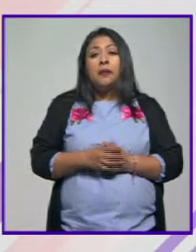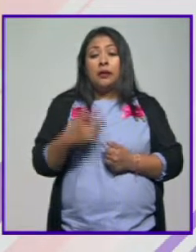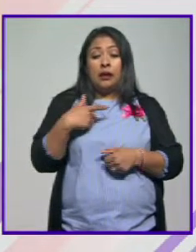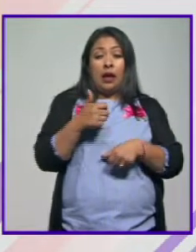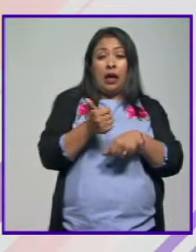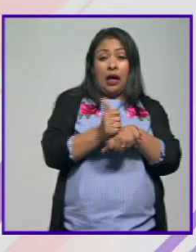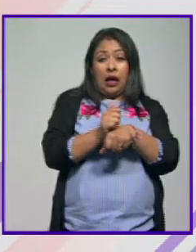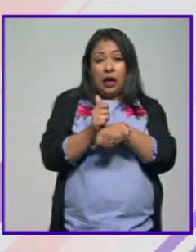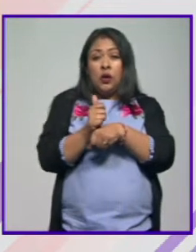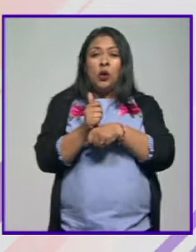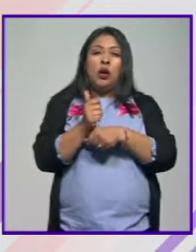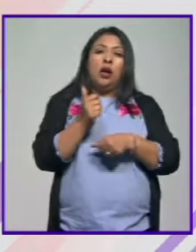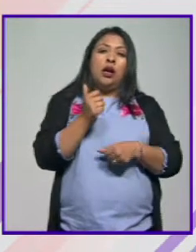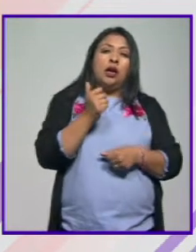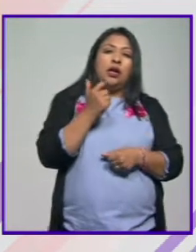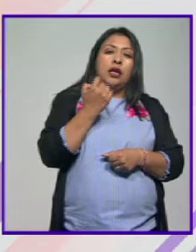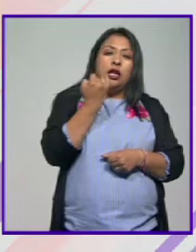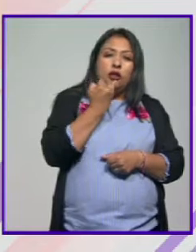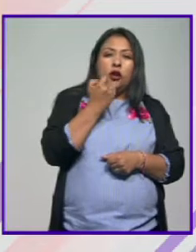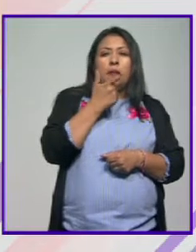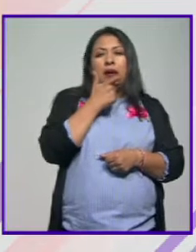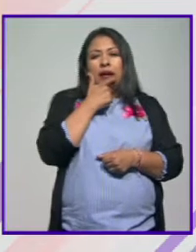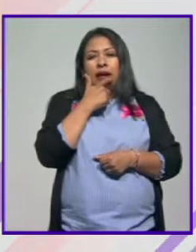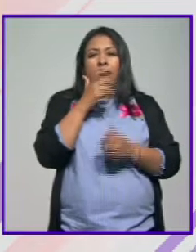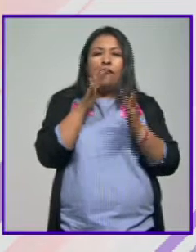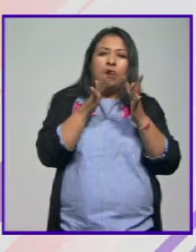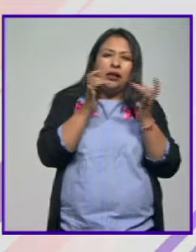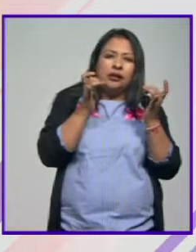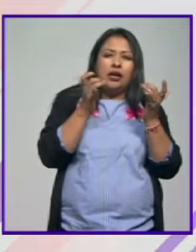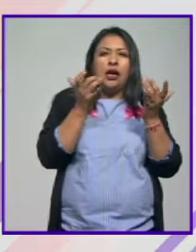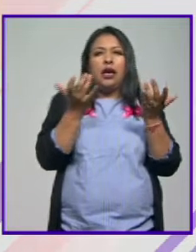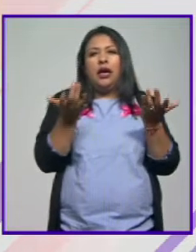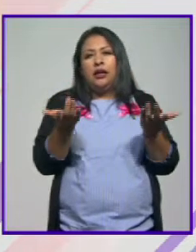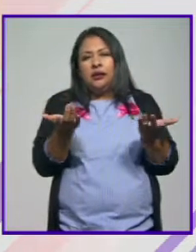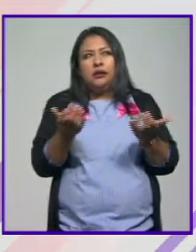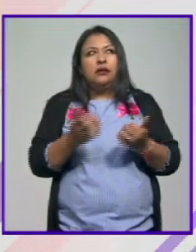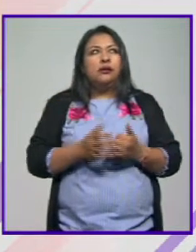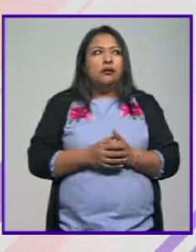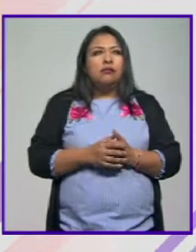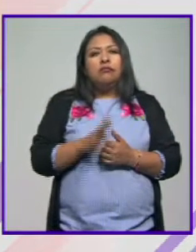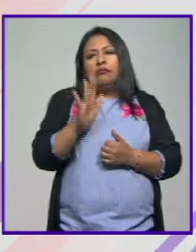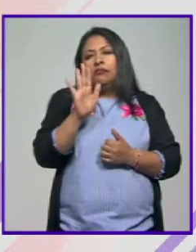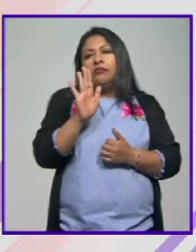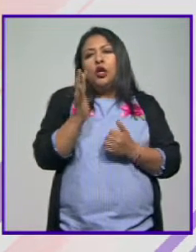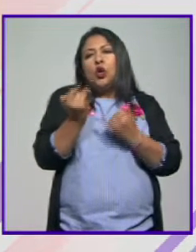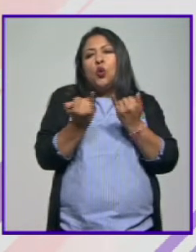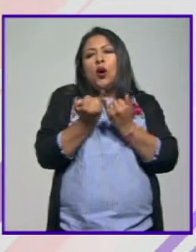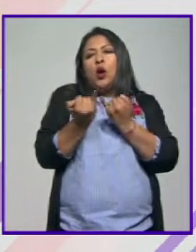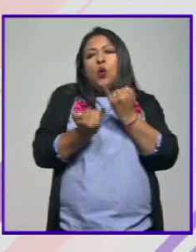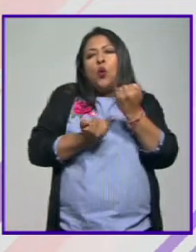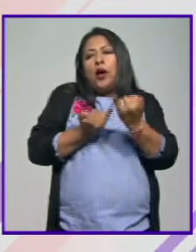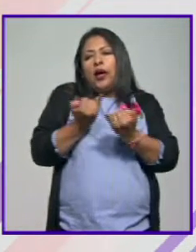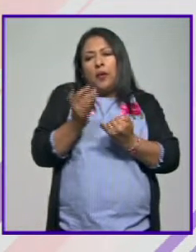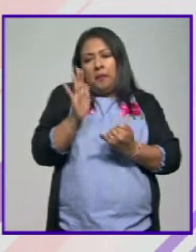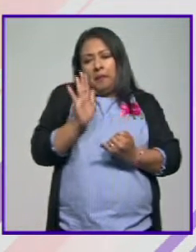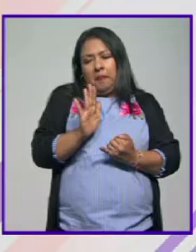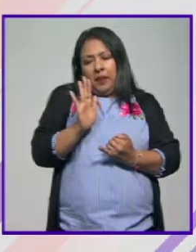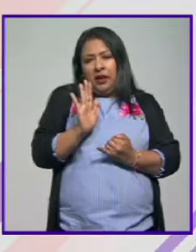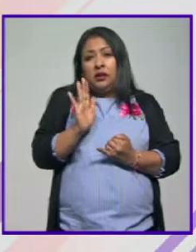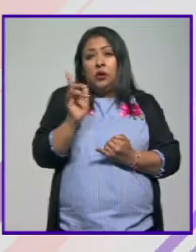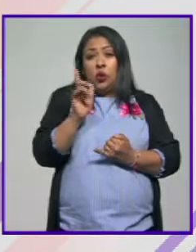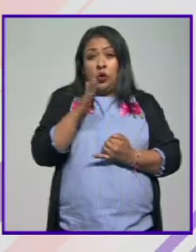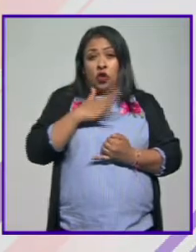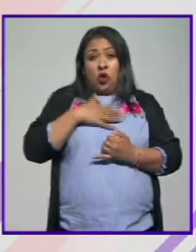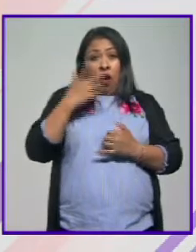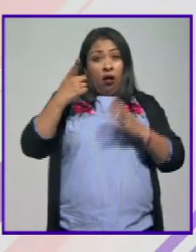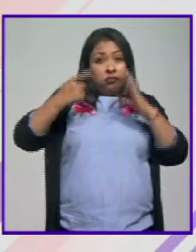actuar en inglés o en francés este ¿no? es to play ¿no? que pues es justo jugar ¿no? entonces creo que uno cuando